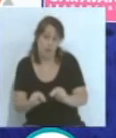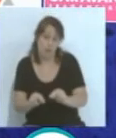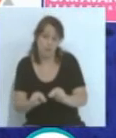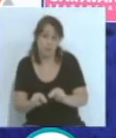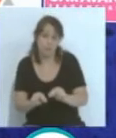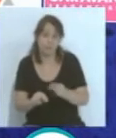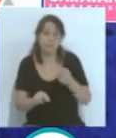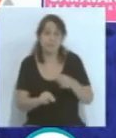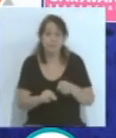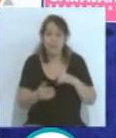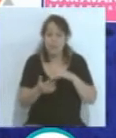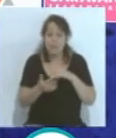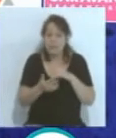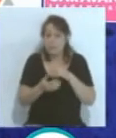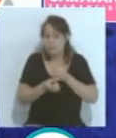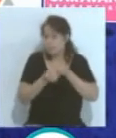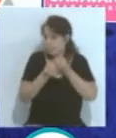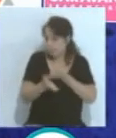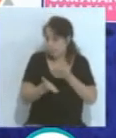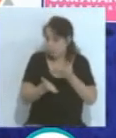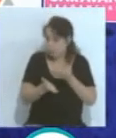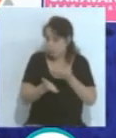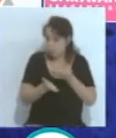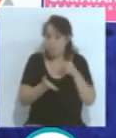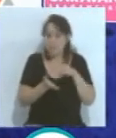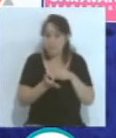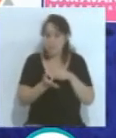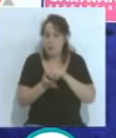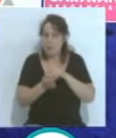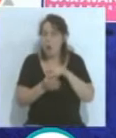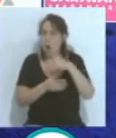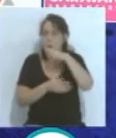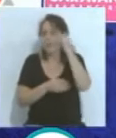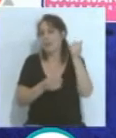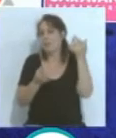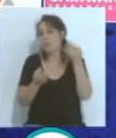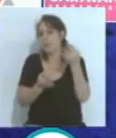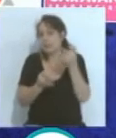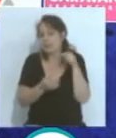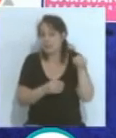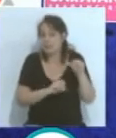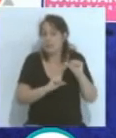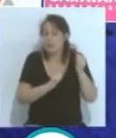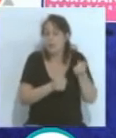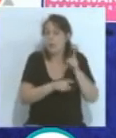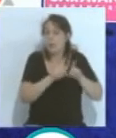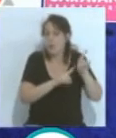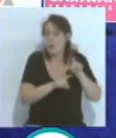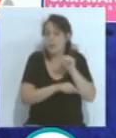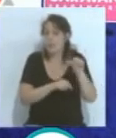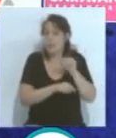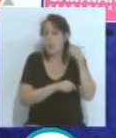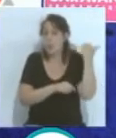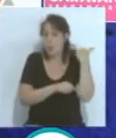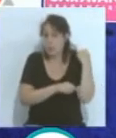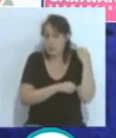En este planteamiento nos dejamos de lado algo que ha sido vital y que ha sido el desencadenante de todos los problemas que han ocurrido en las últimas semanas, y